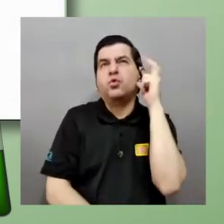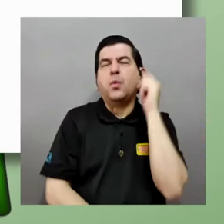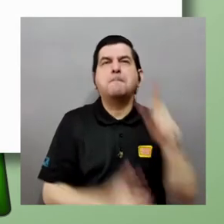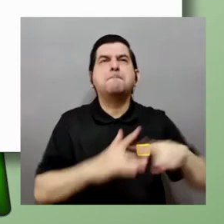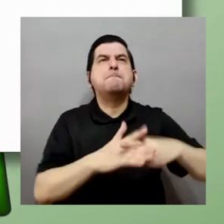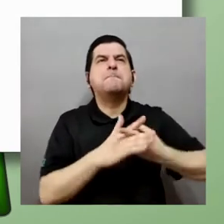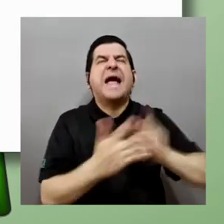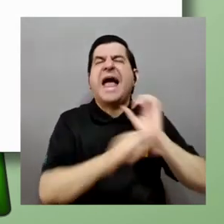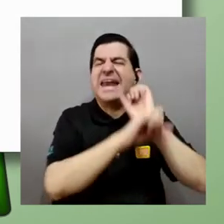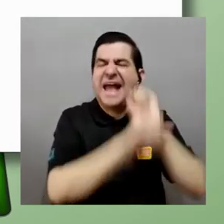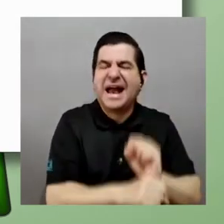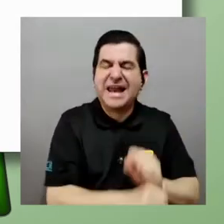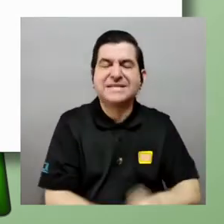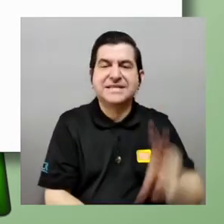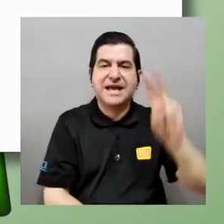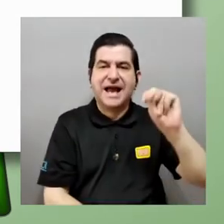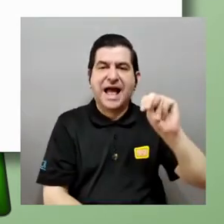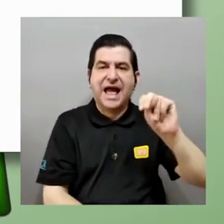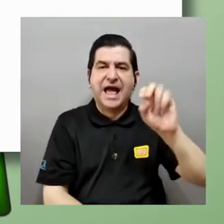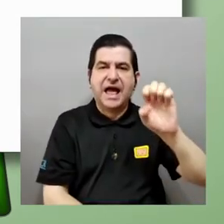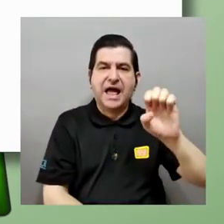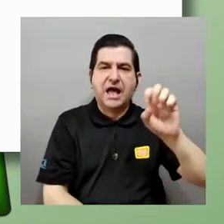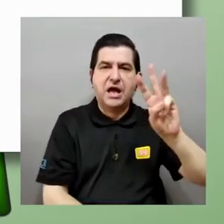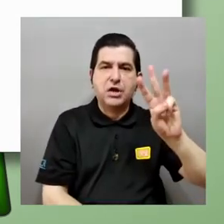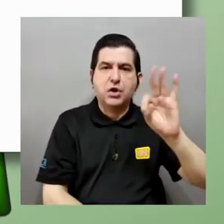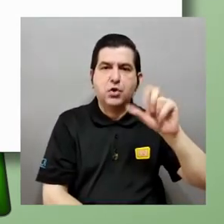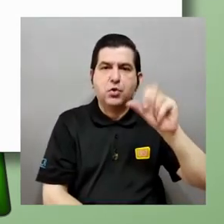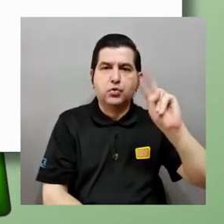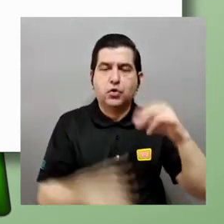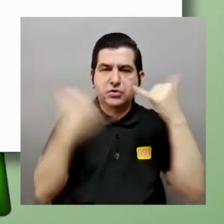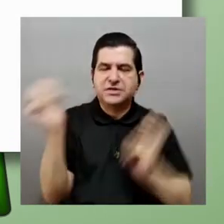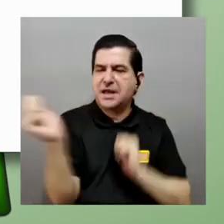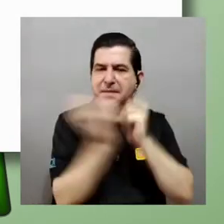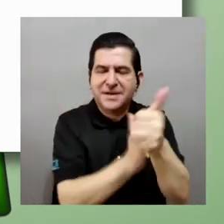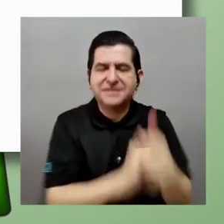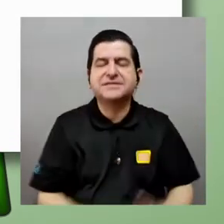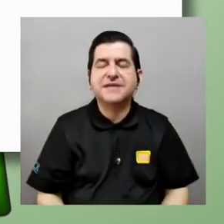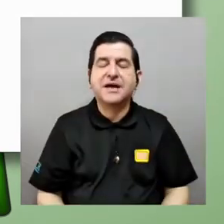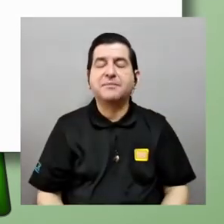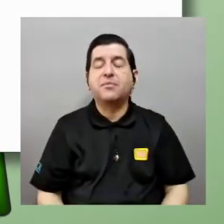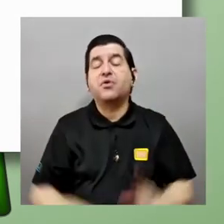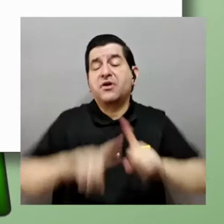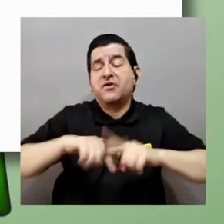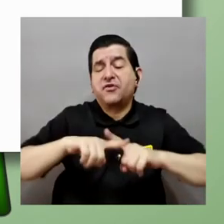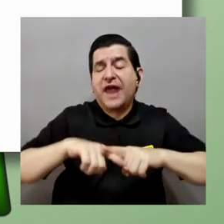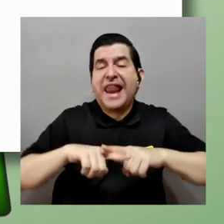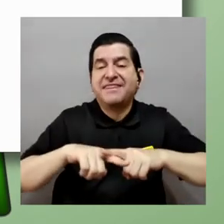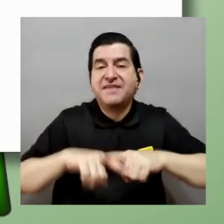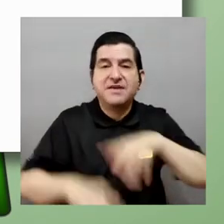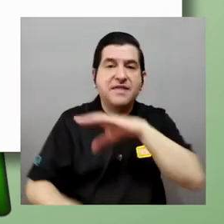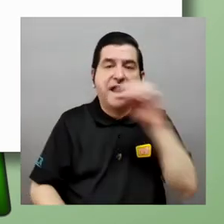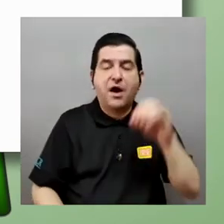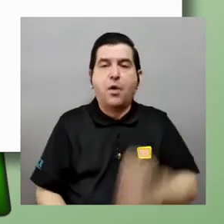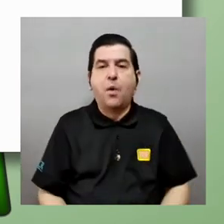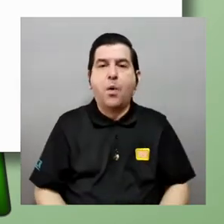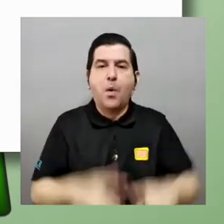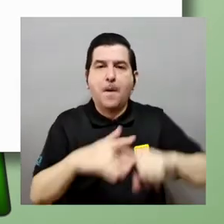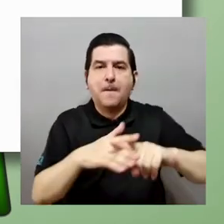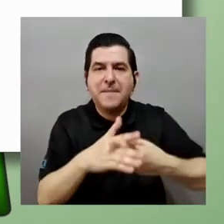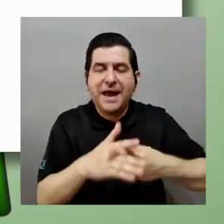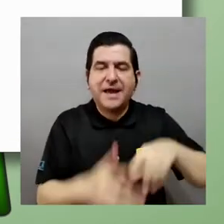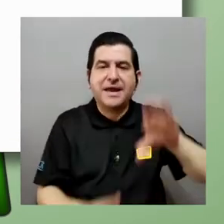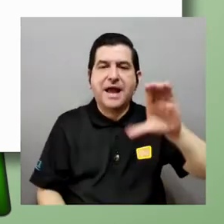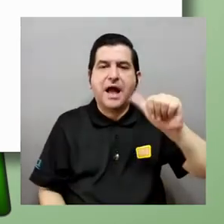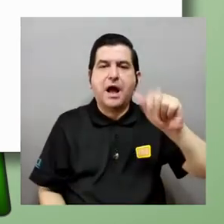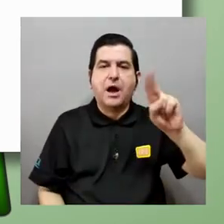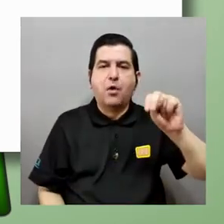uno suele escuchar que la mecánica clásica de Newton ha sido superada por la mecánica cuántica o por la relatividad esto